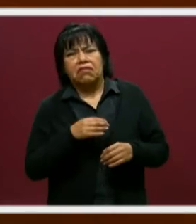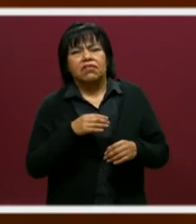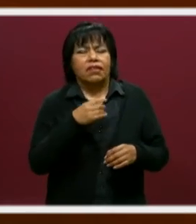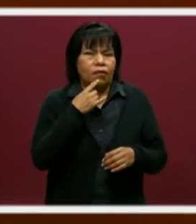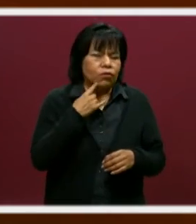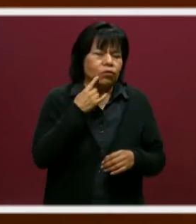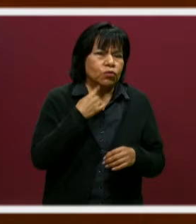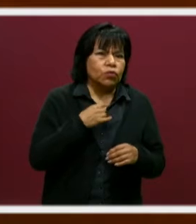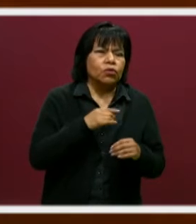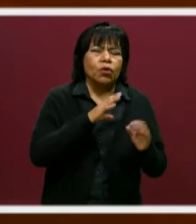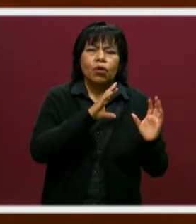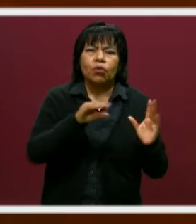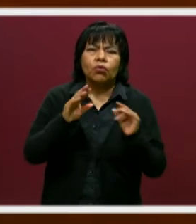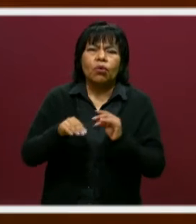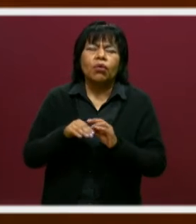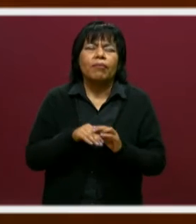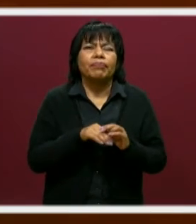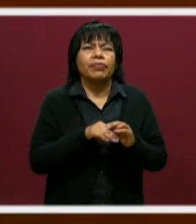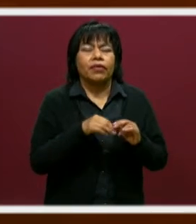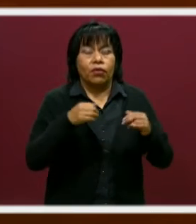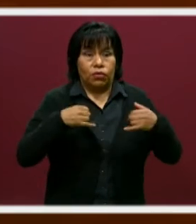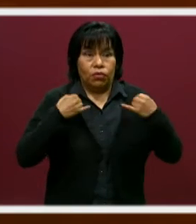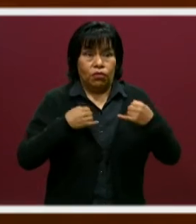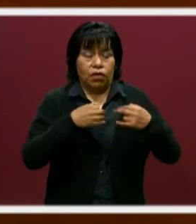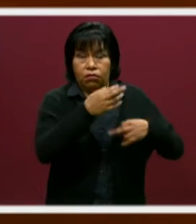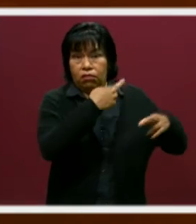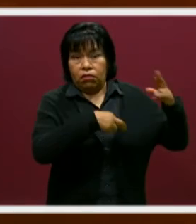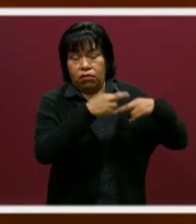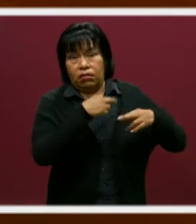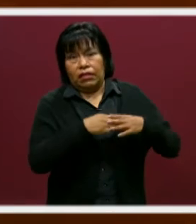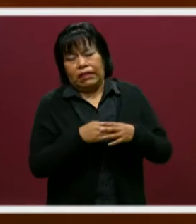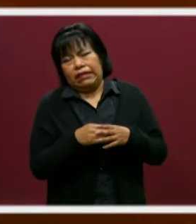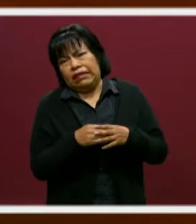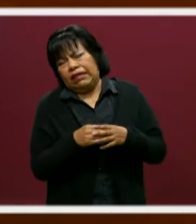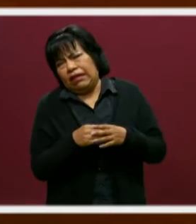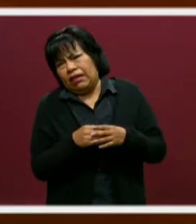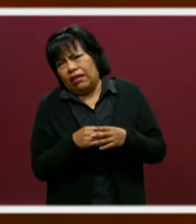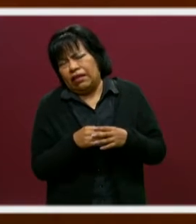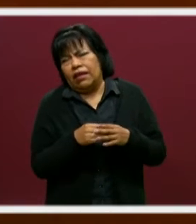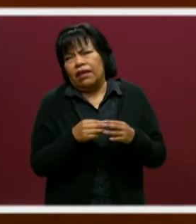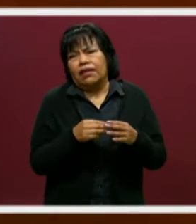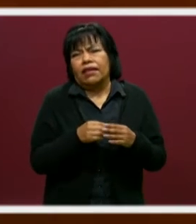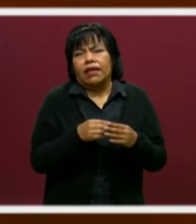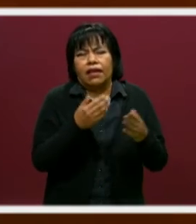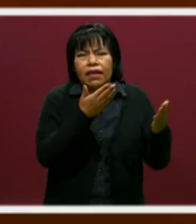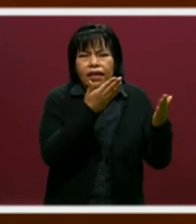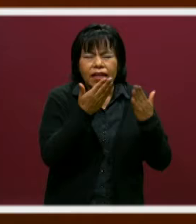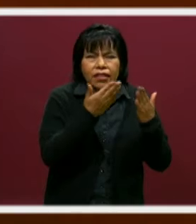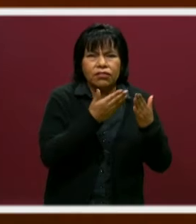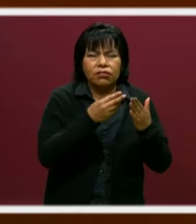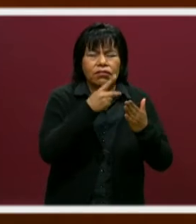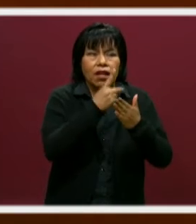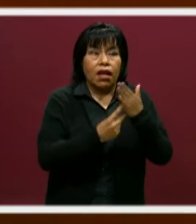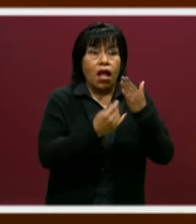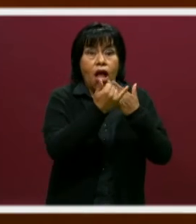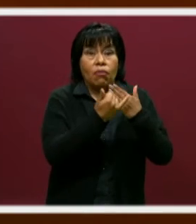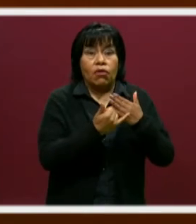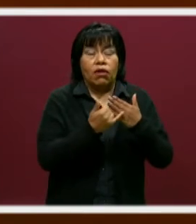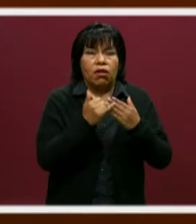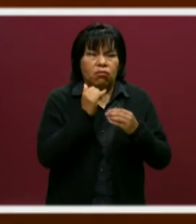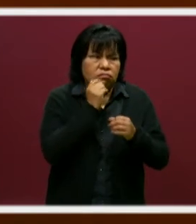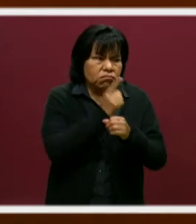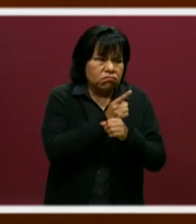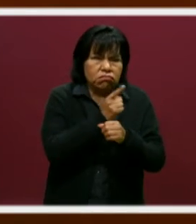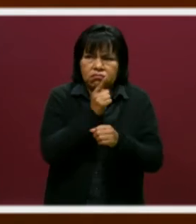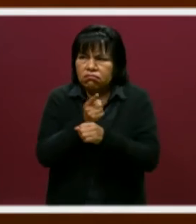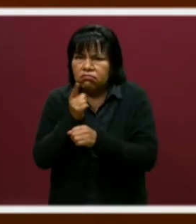con los jóvenes. En cuanto regresé del postdoc, bueno, el trabajar nuevos proyectos, el enfocarnos